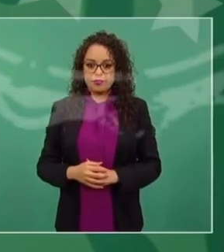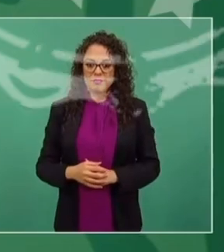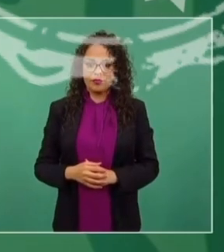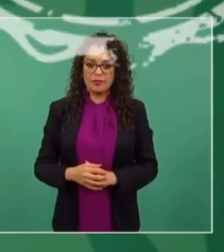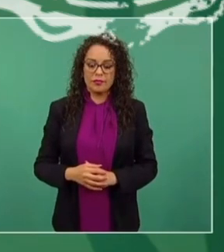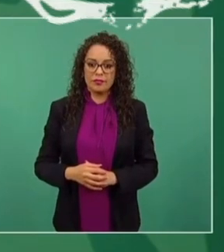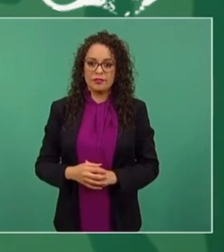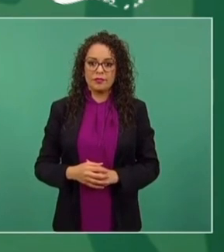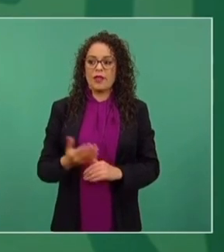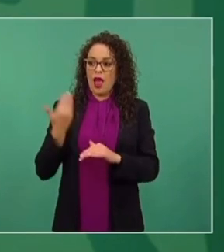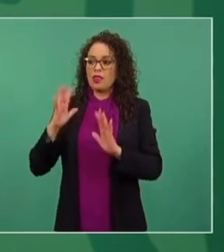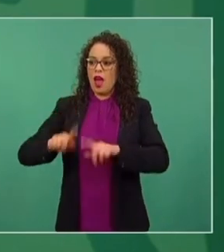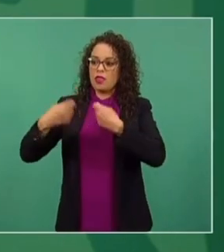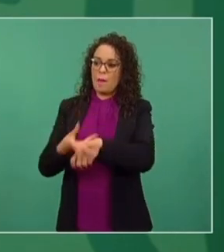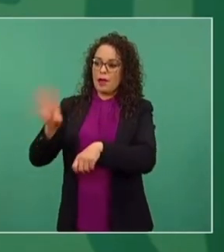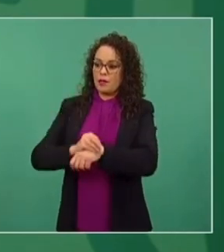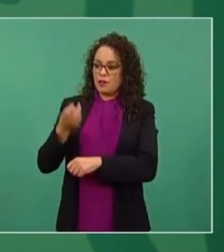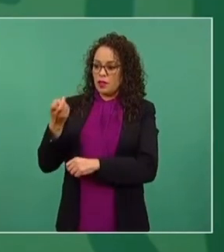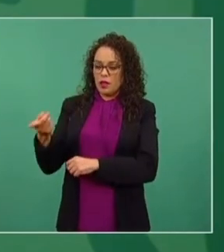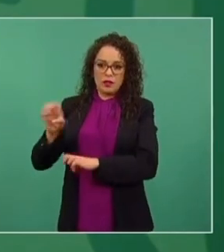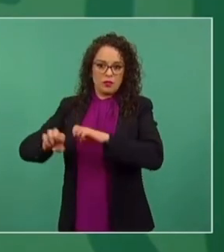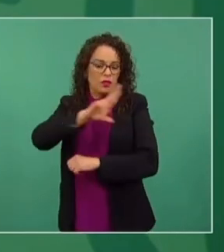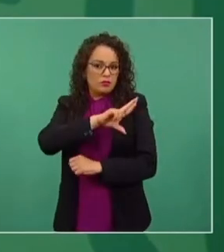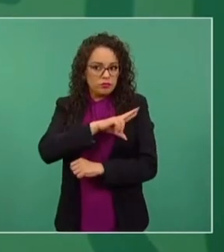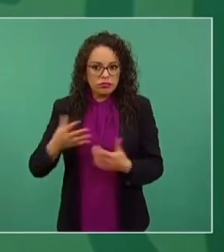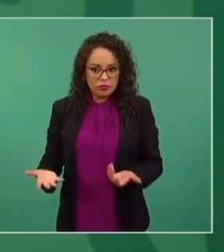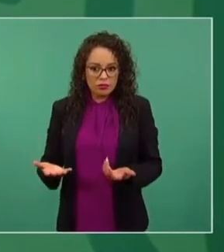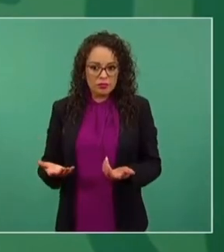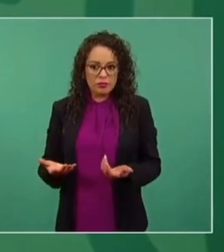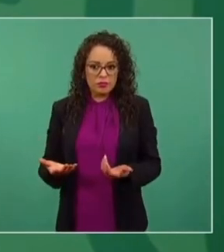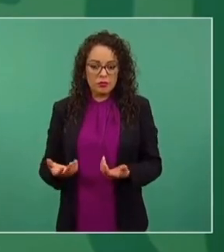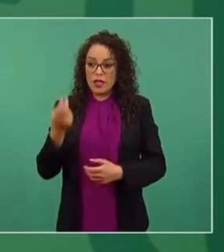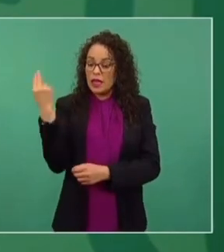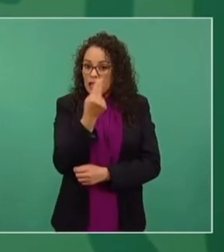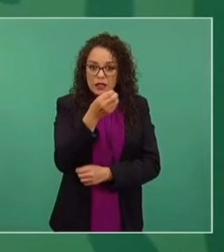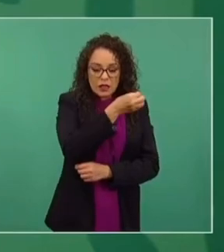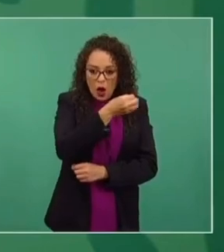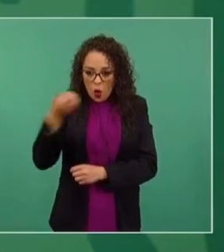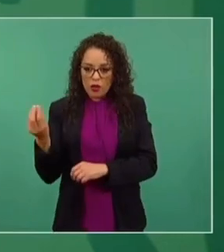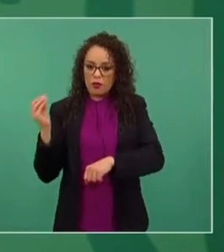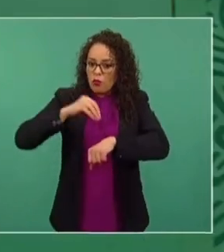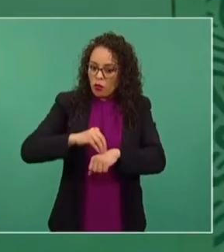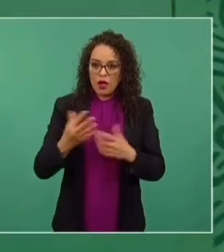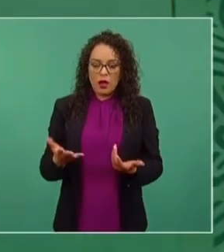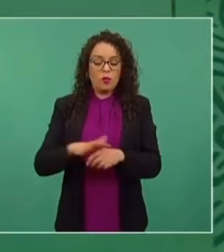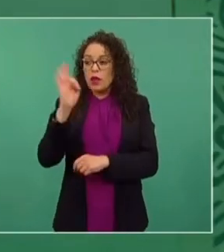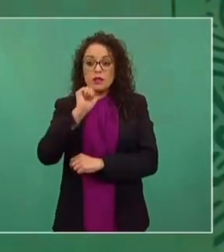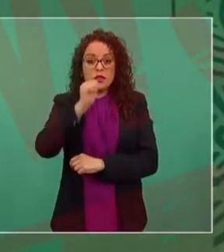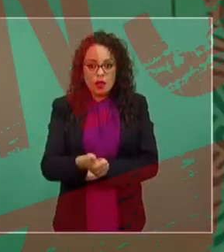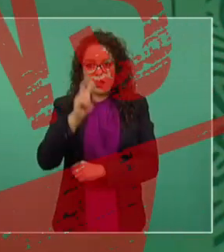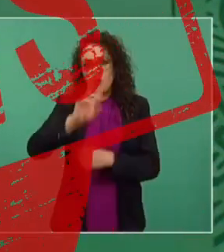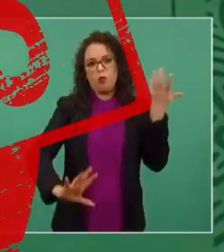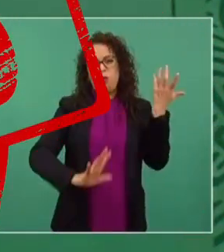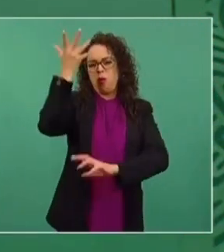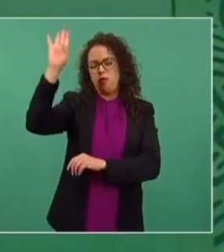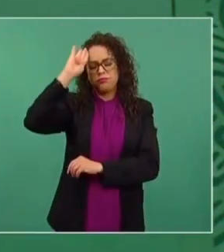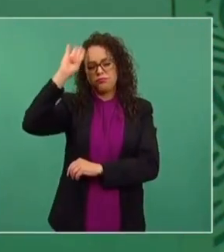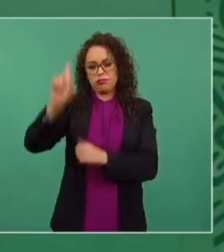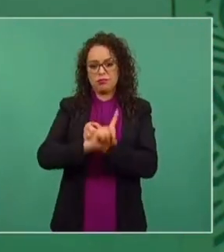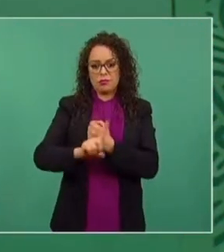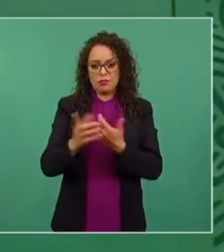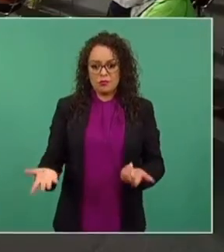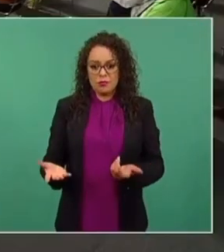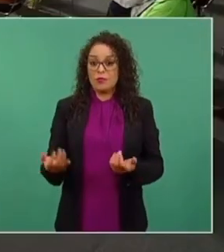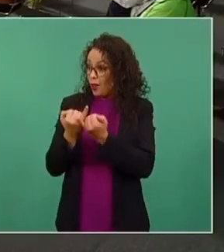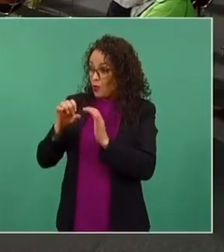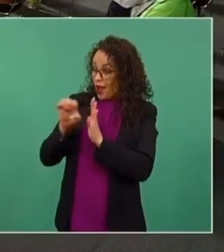Entonces, si no se ordena el mercado eléctrico, va a producirse un caos. Como en